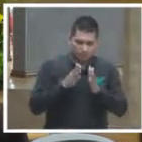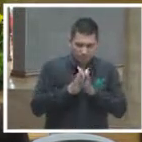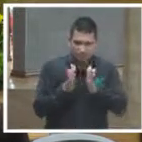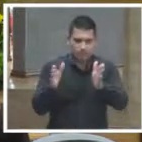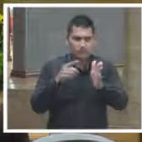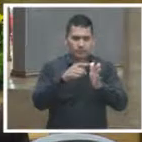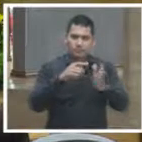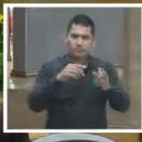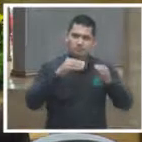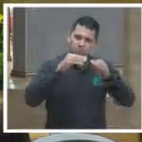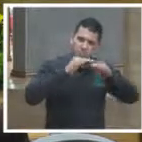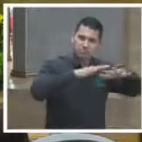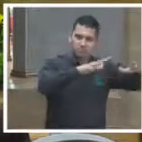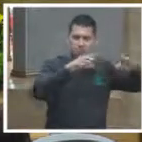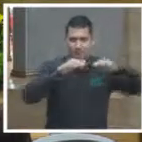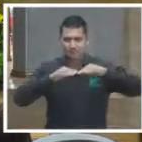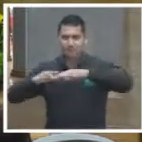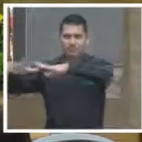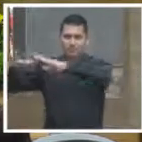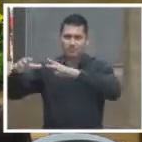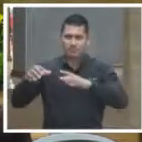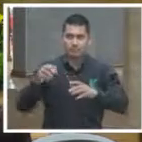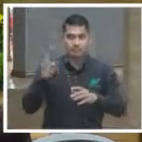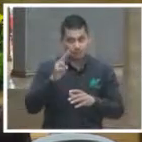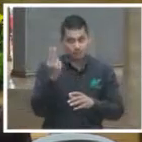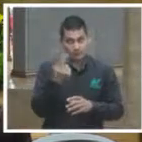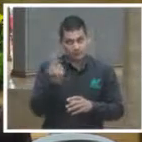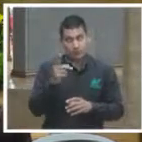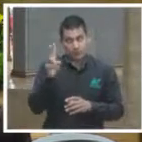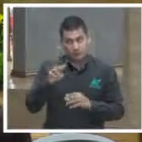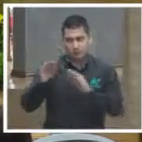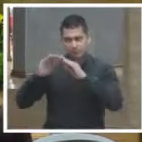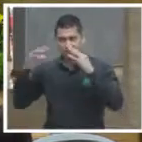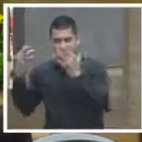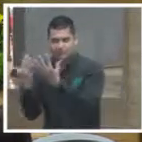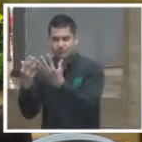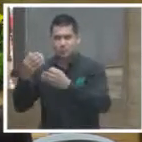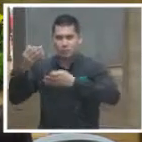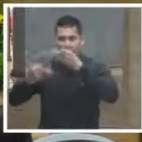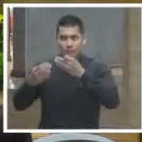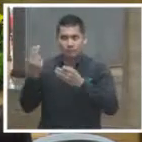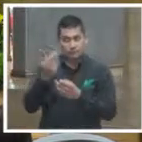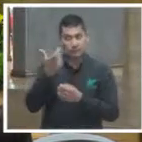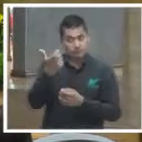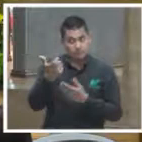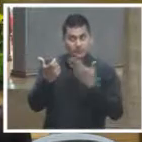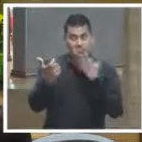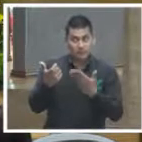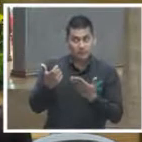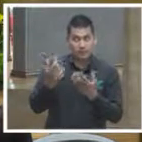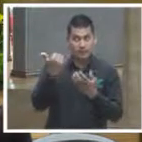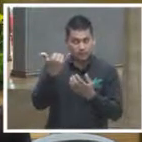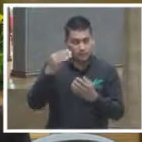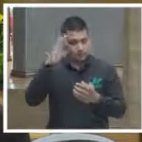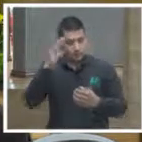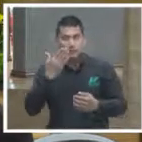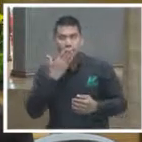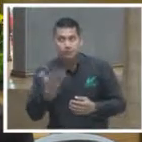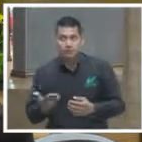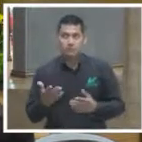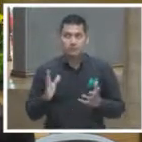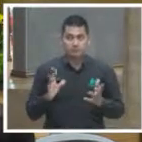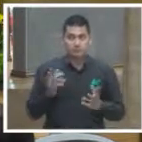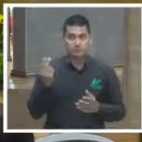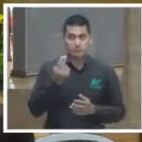hay un costo que el tribunal tiene que medir y desafortunadamente no puede distribuir ¿quién decía este